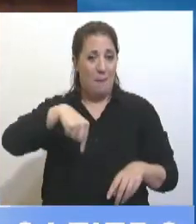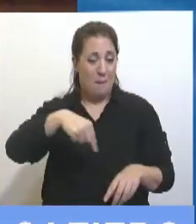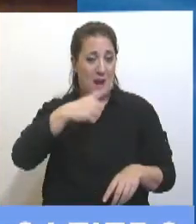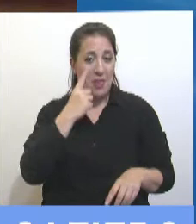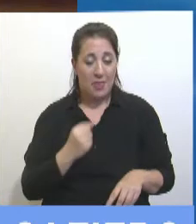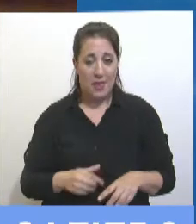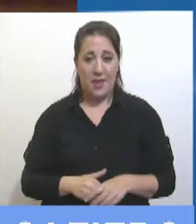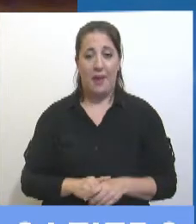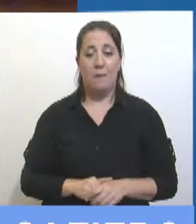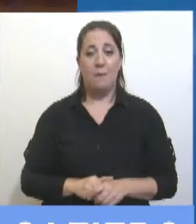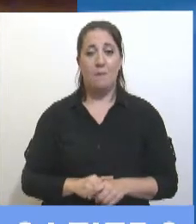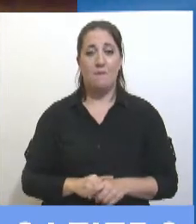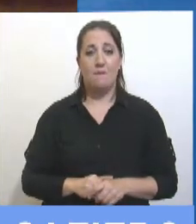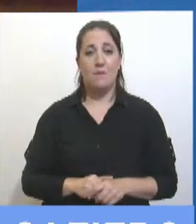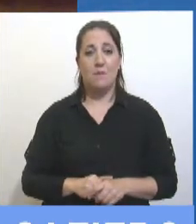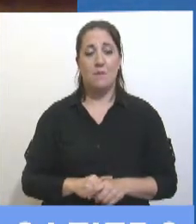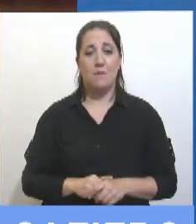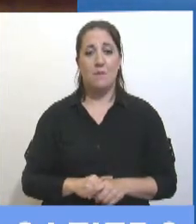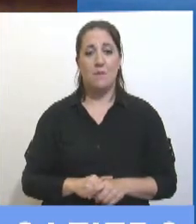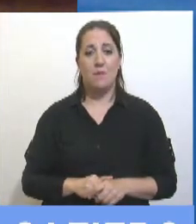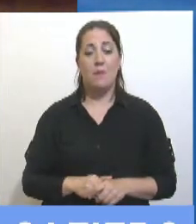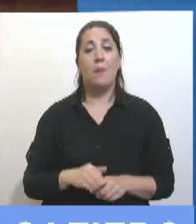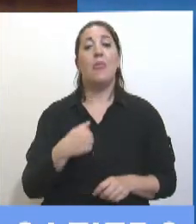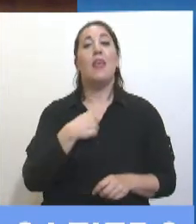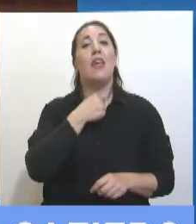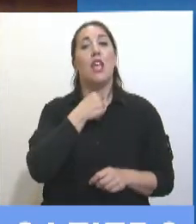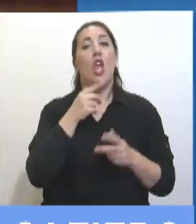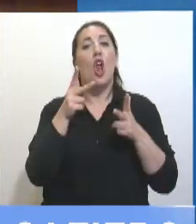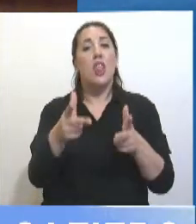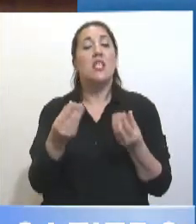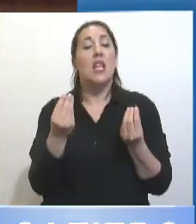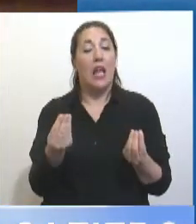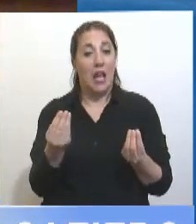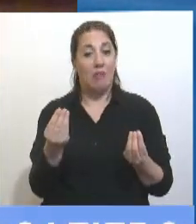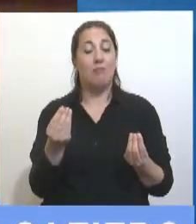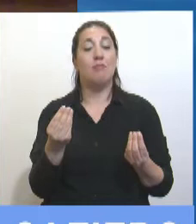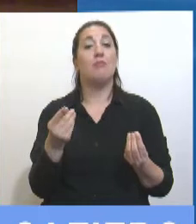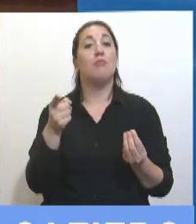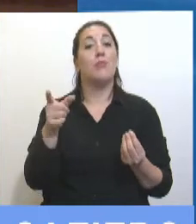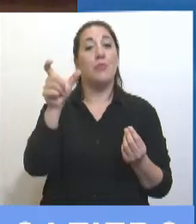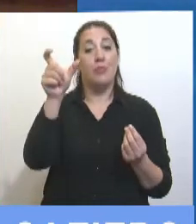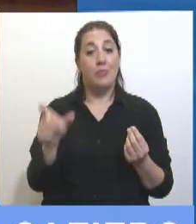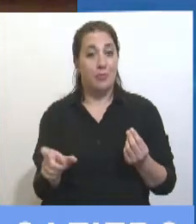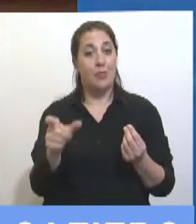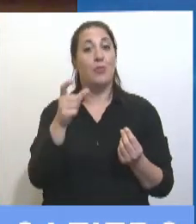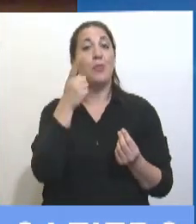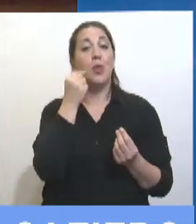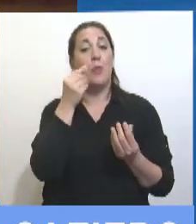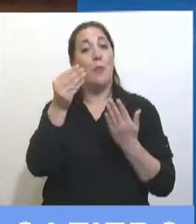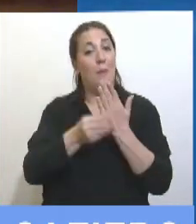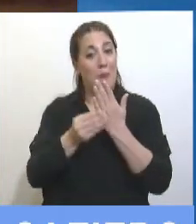quiero decir que el señor ministro nos